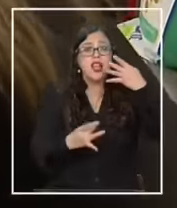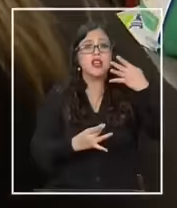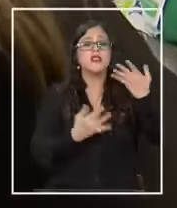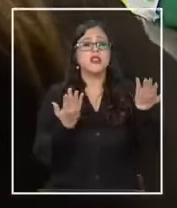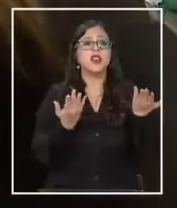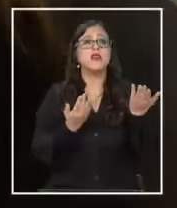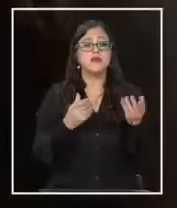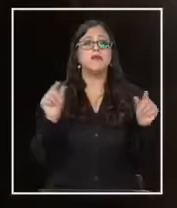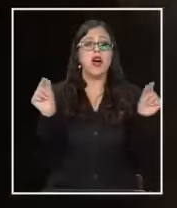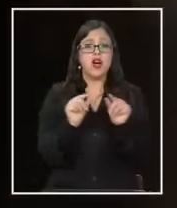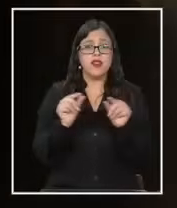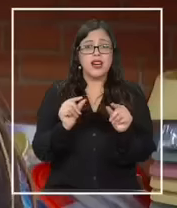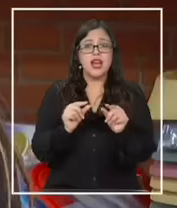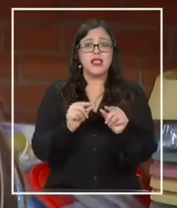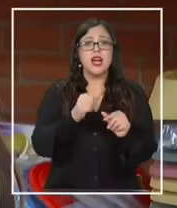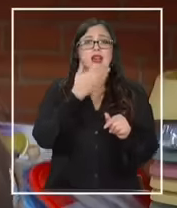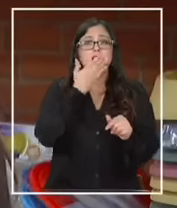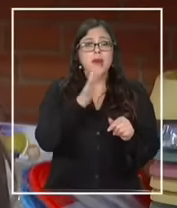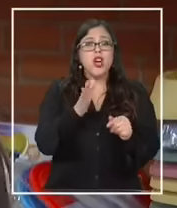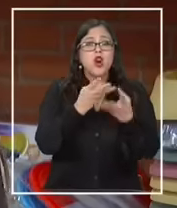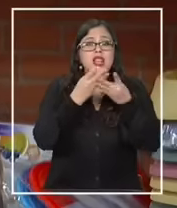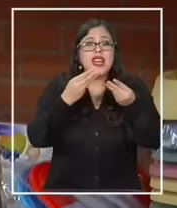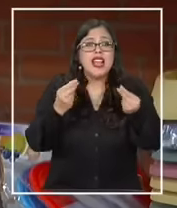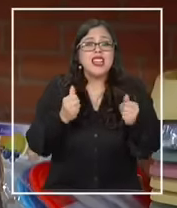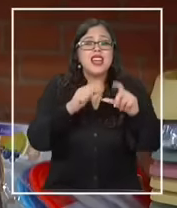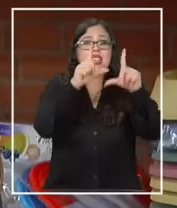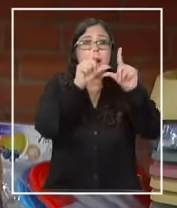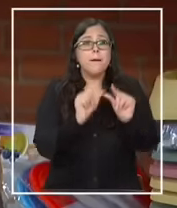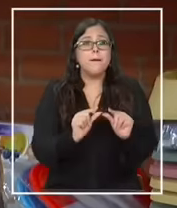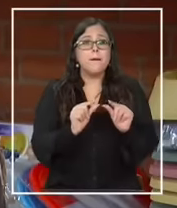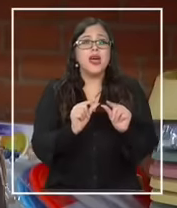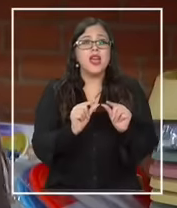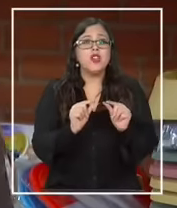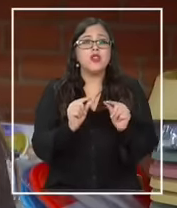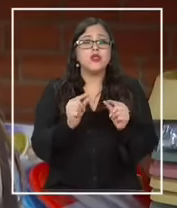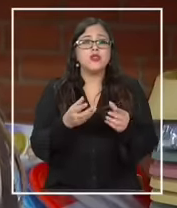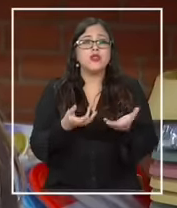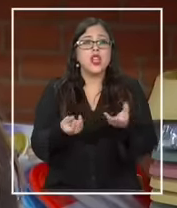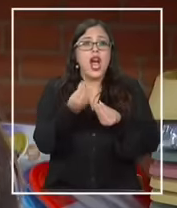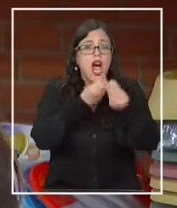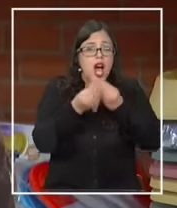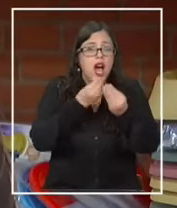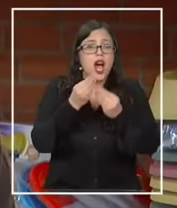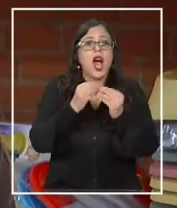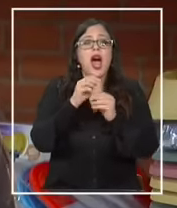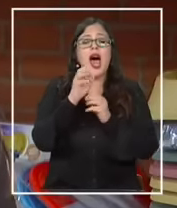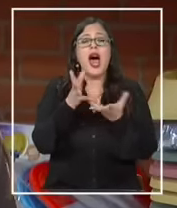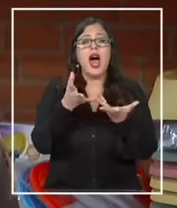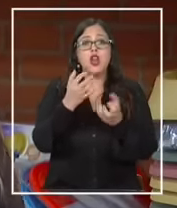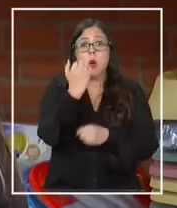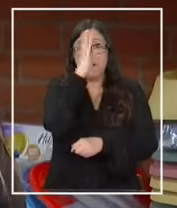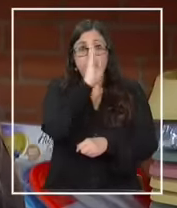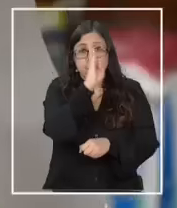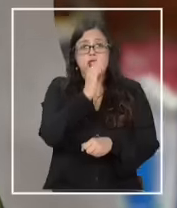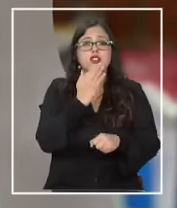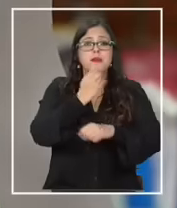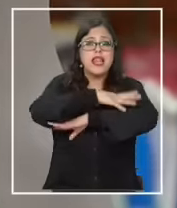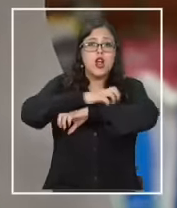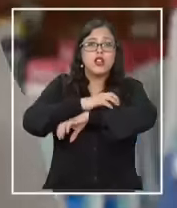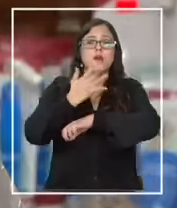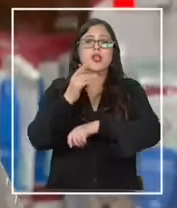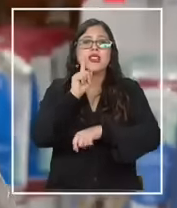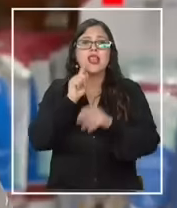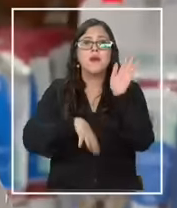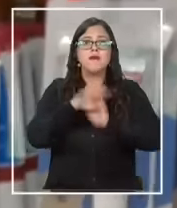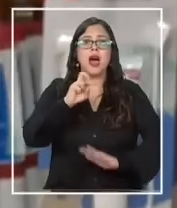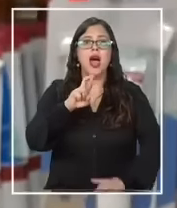de hecho a los alimentos de mejor calidad hay que darle menos cantidad a los perritos a los gatitos porque tienen más proteína y